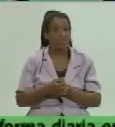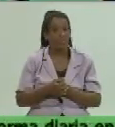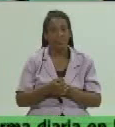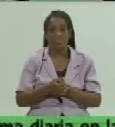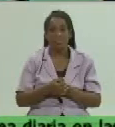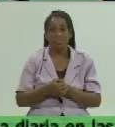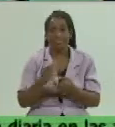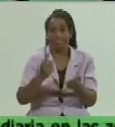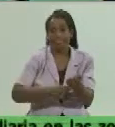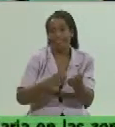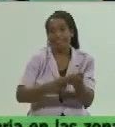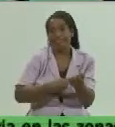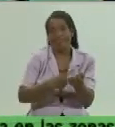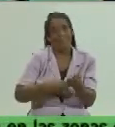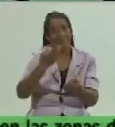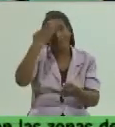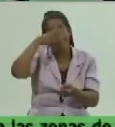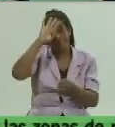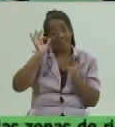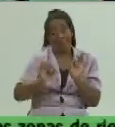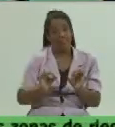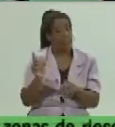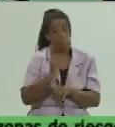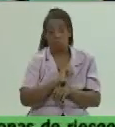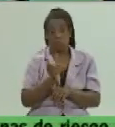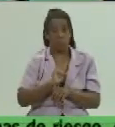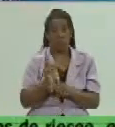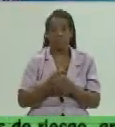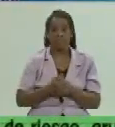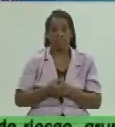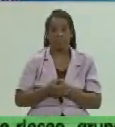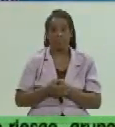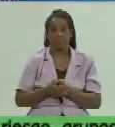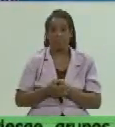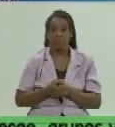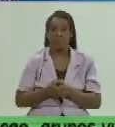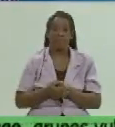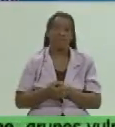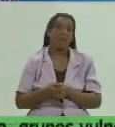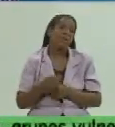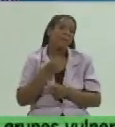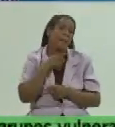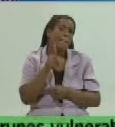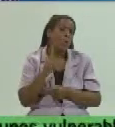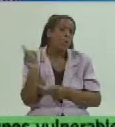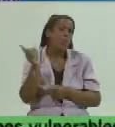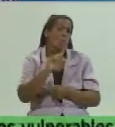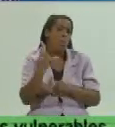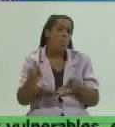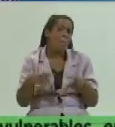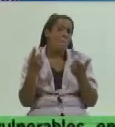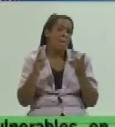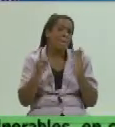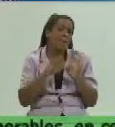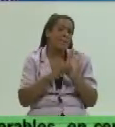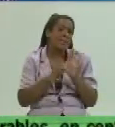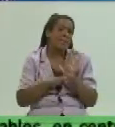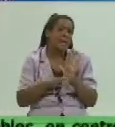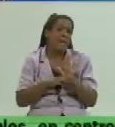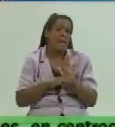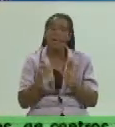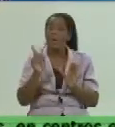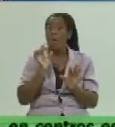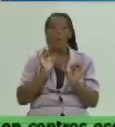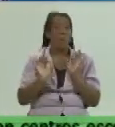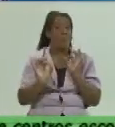acostumbramos a ser los cubanos eso hay que dejarlo el que incumple con estas medidas hoy por hoy sabe que está no cuidándose a él